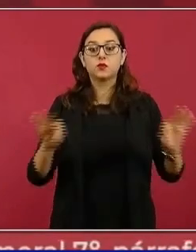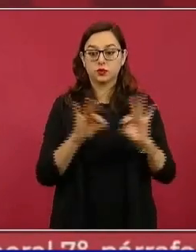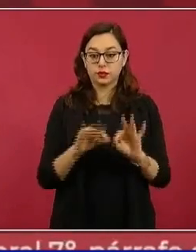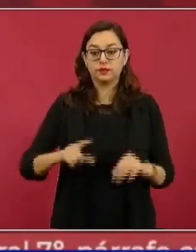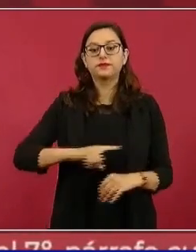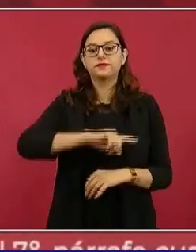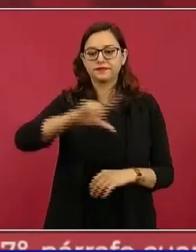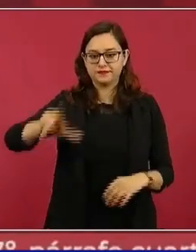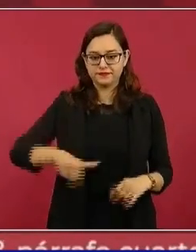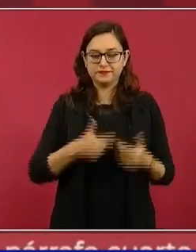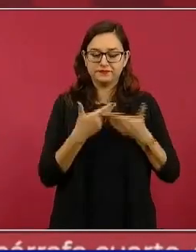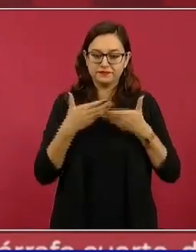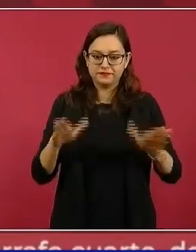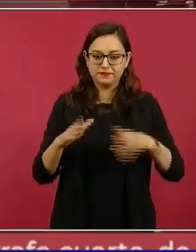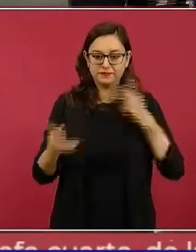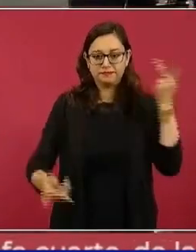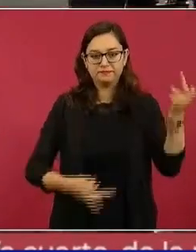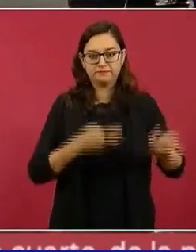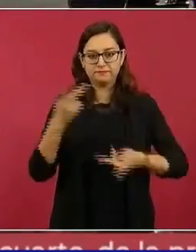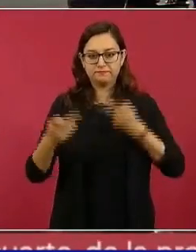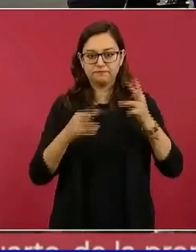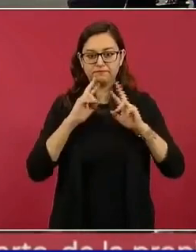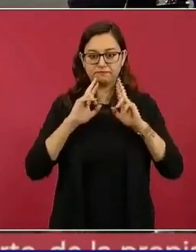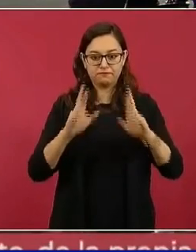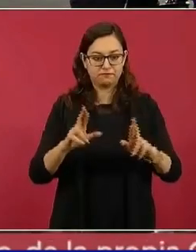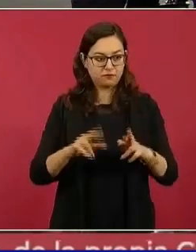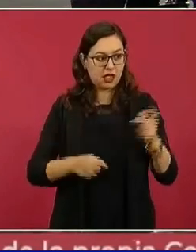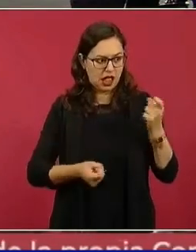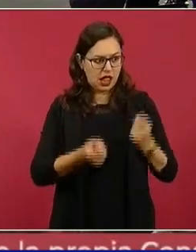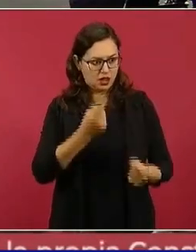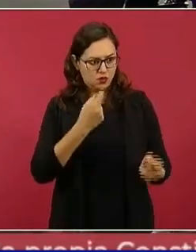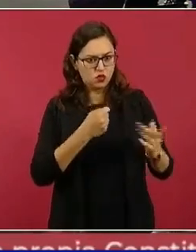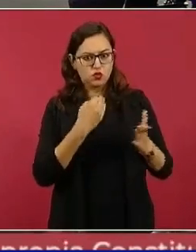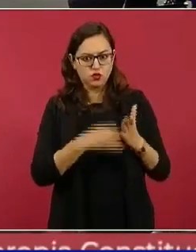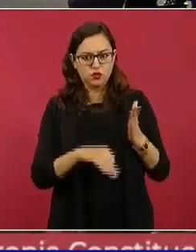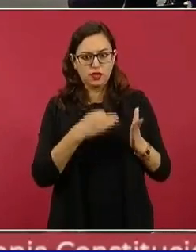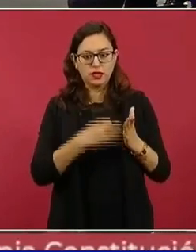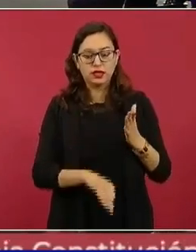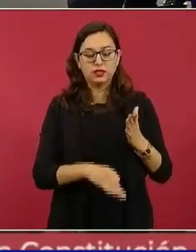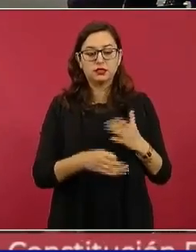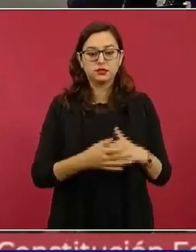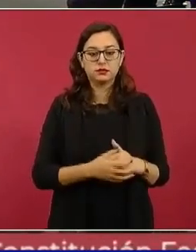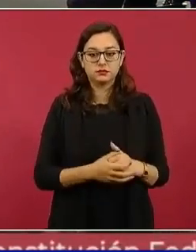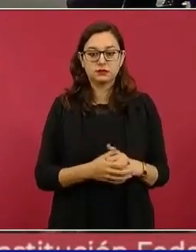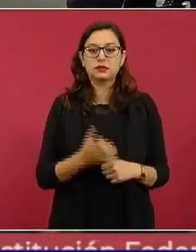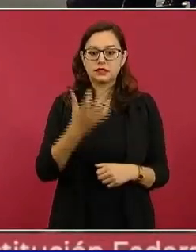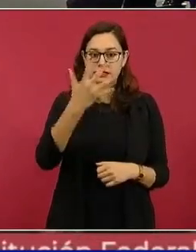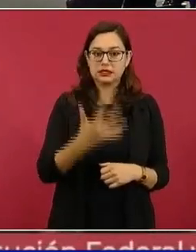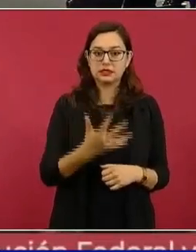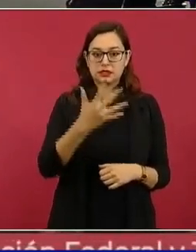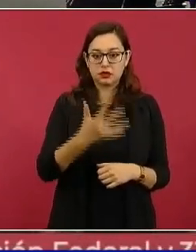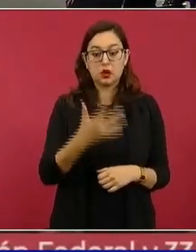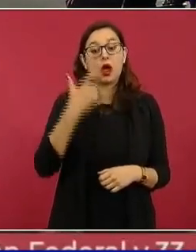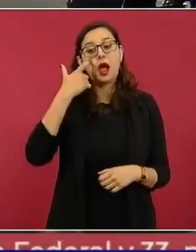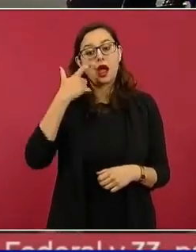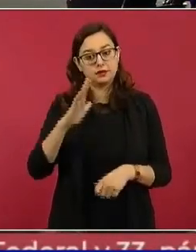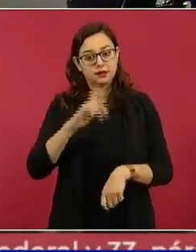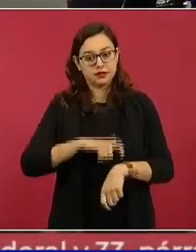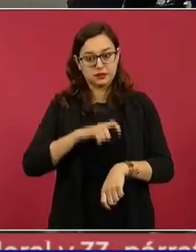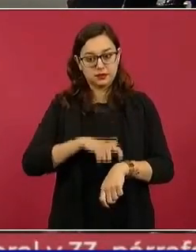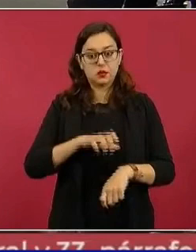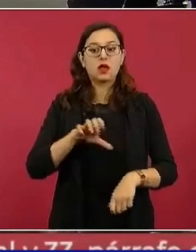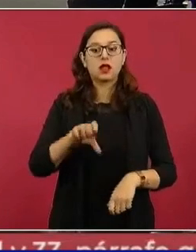preguntas y respuestas. Quedaron algunos pendientes, cinco, a ver si nos alcanza,